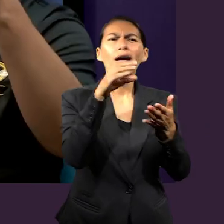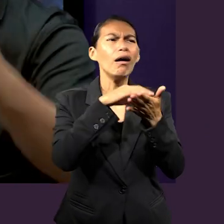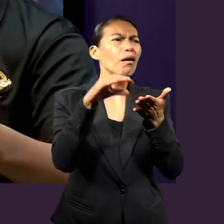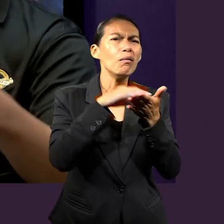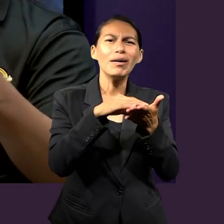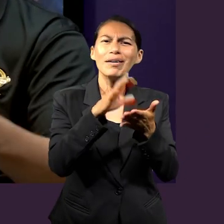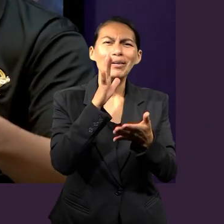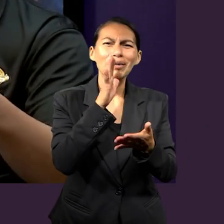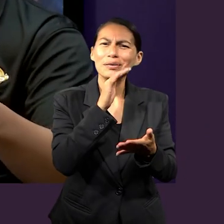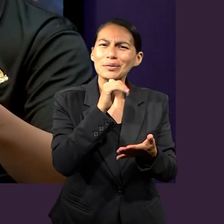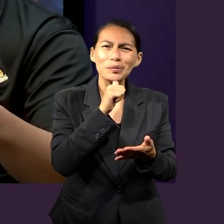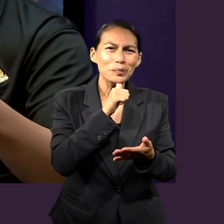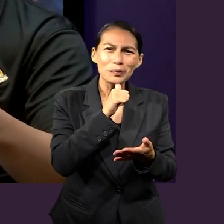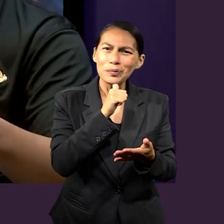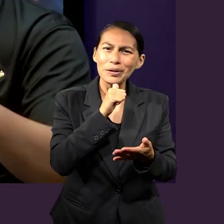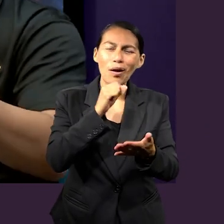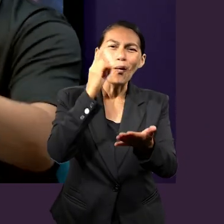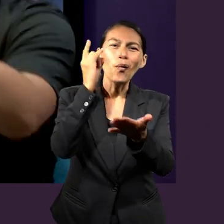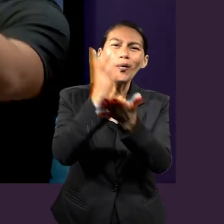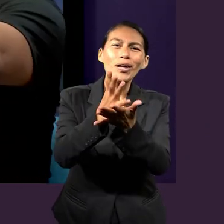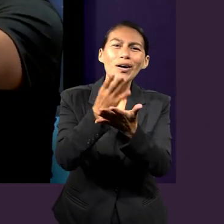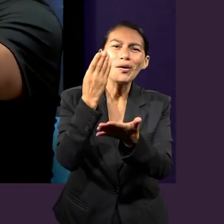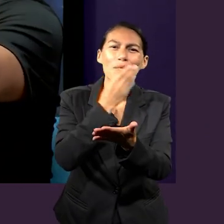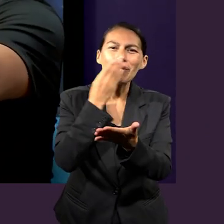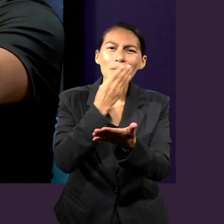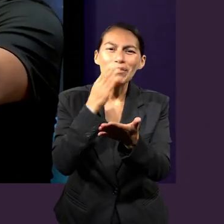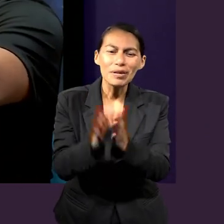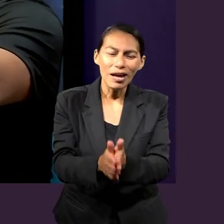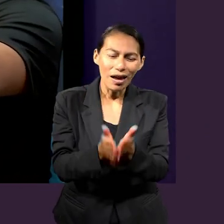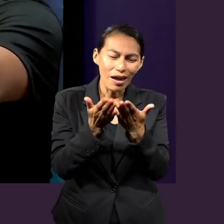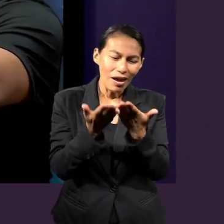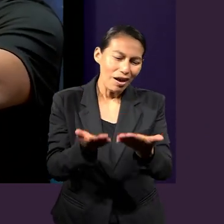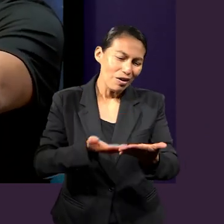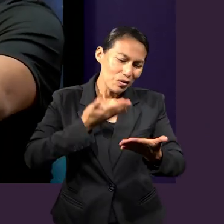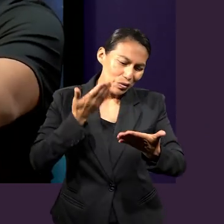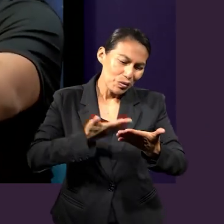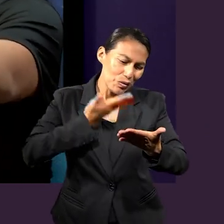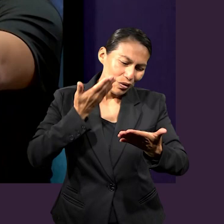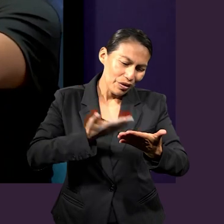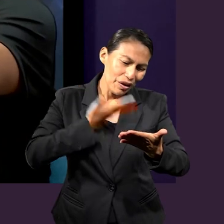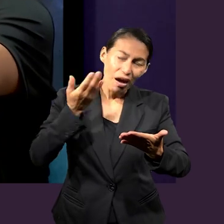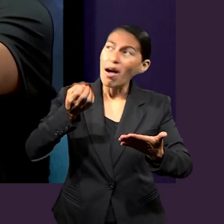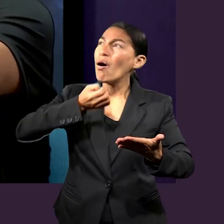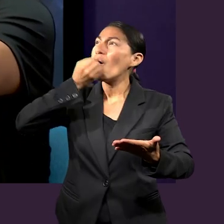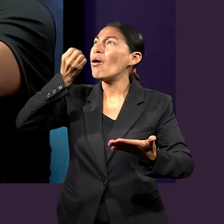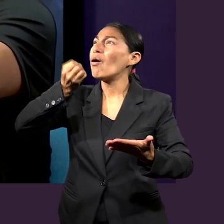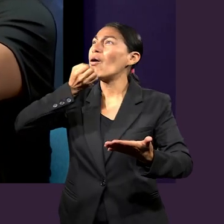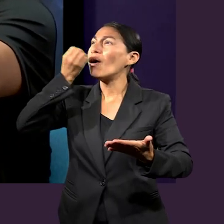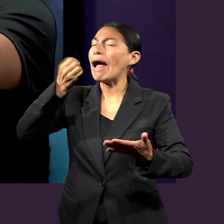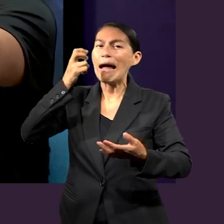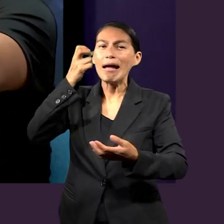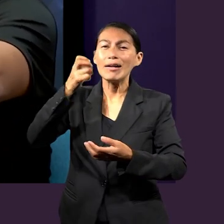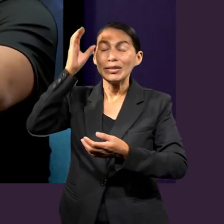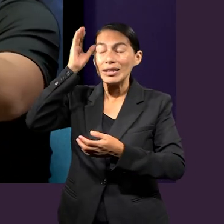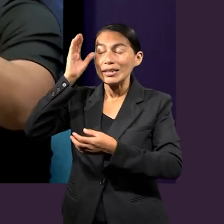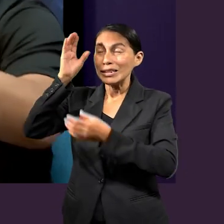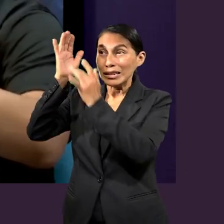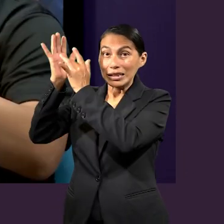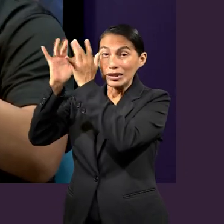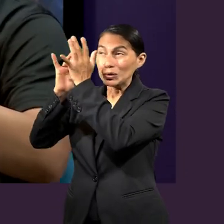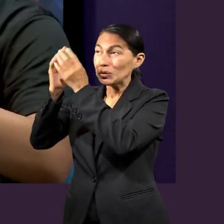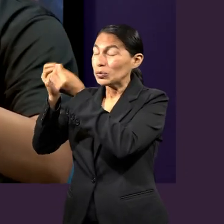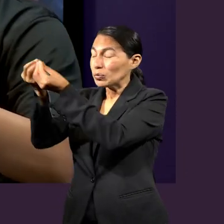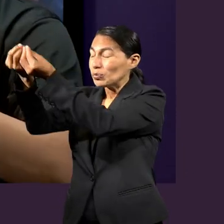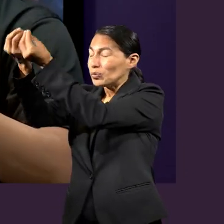relación que nosotros podemos tener en Dios que Él va a manifestar su sabiduría y Él se va a manifestar en las obras que